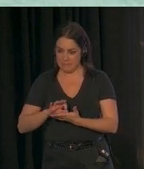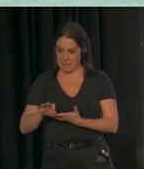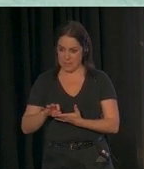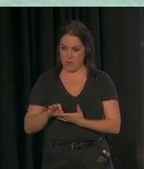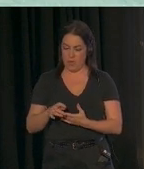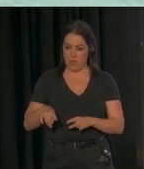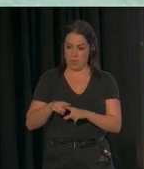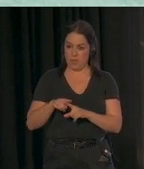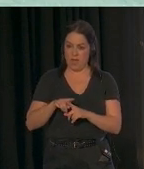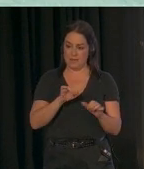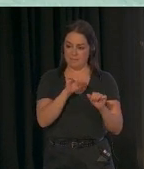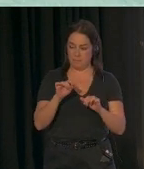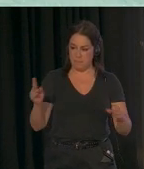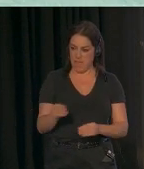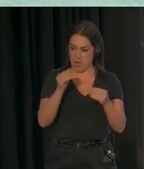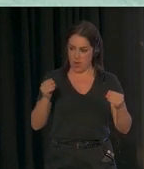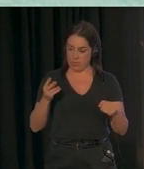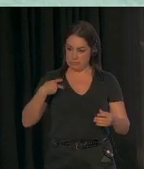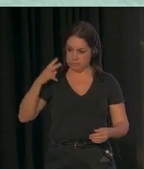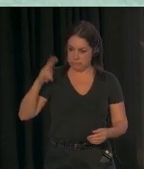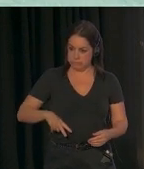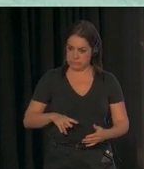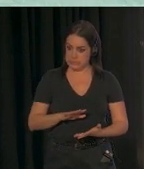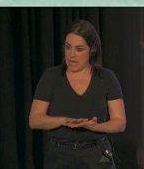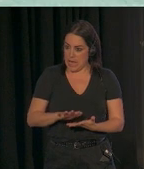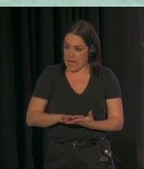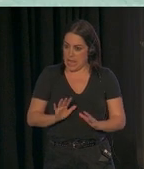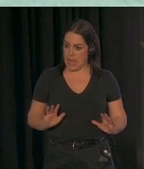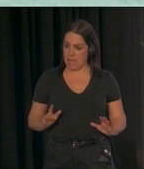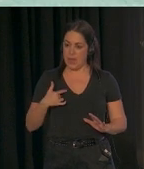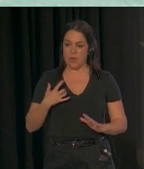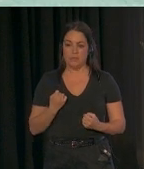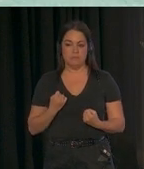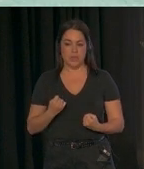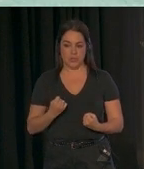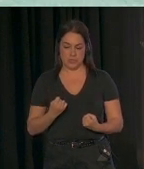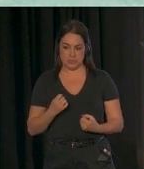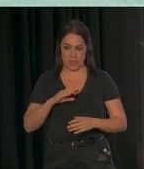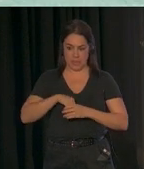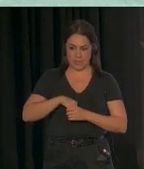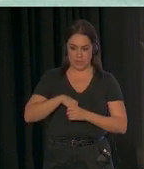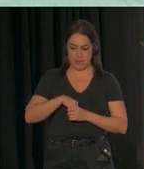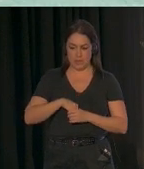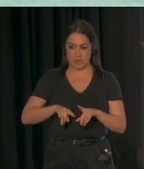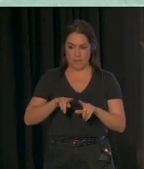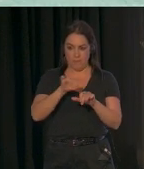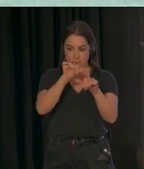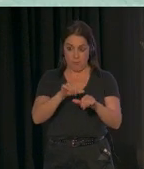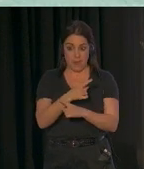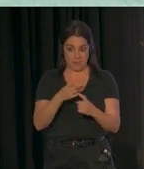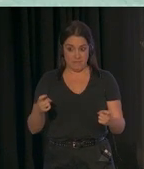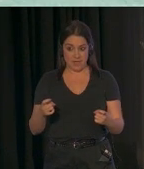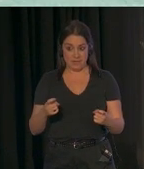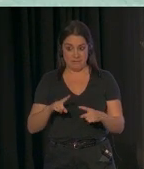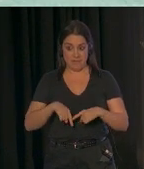capaces de reafirmarse de una forma tranquila, pero de forma poderosa también, de las formas que necesitan como